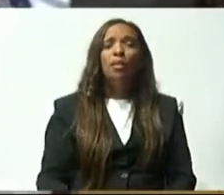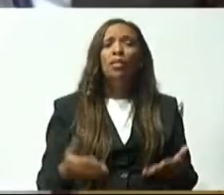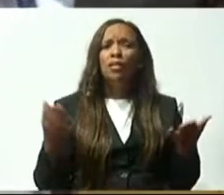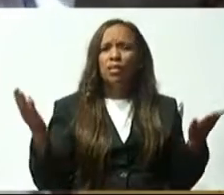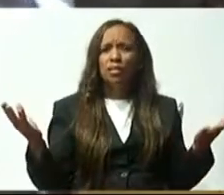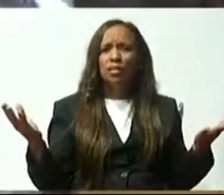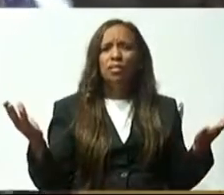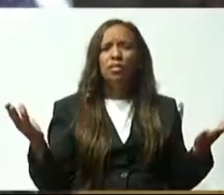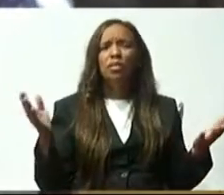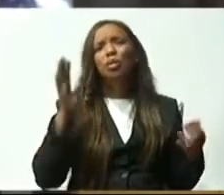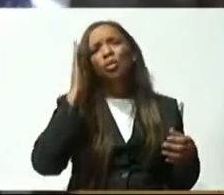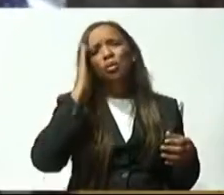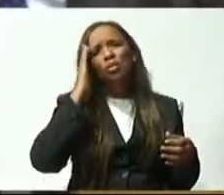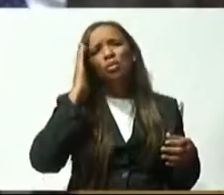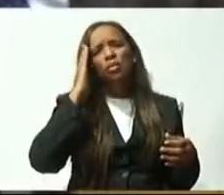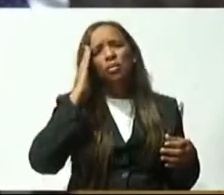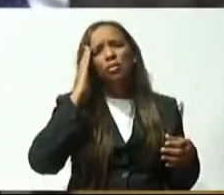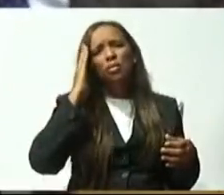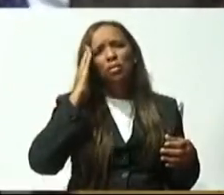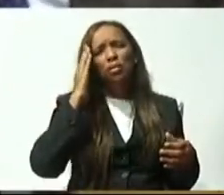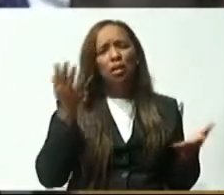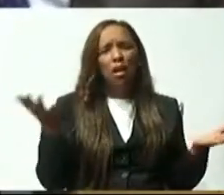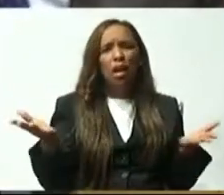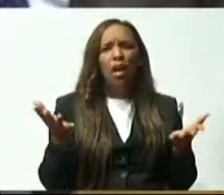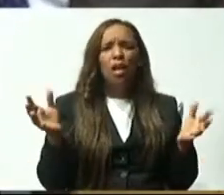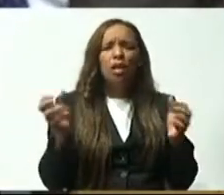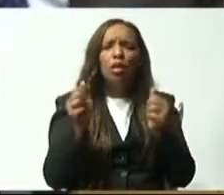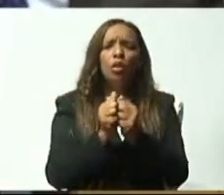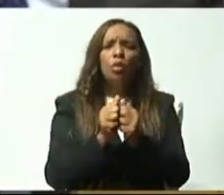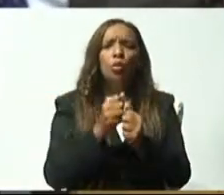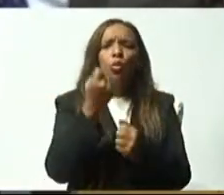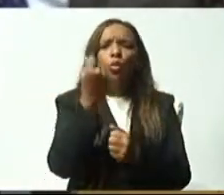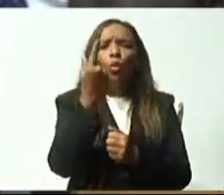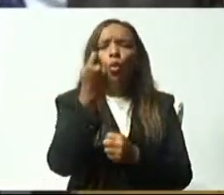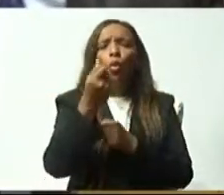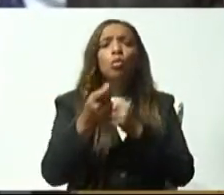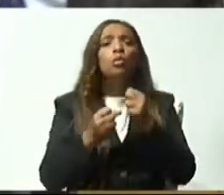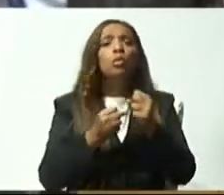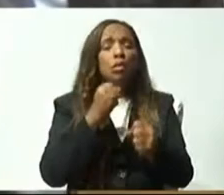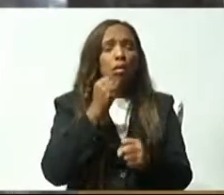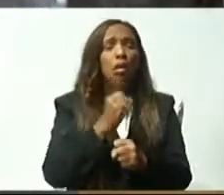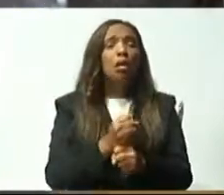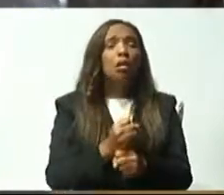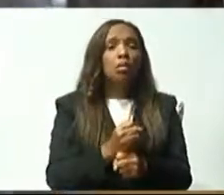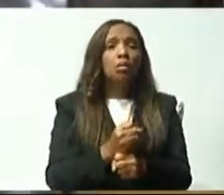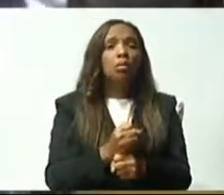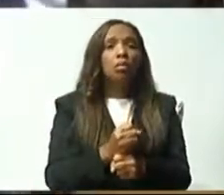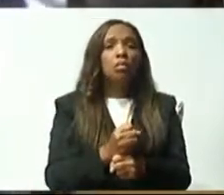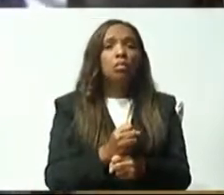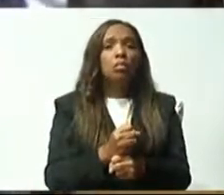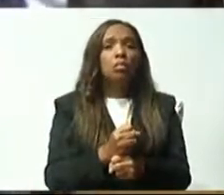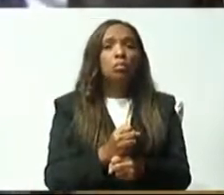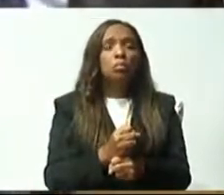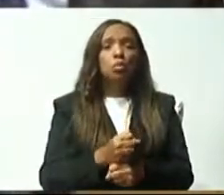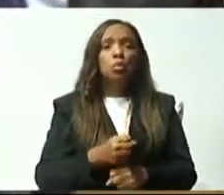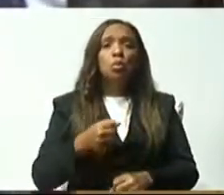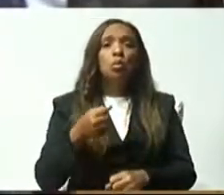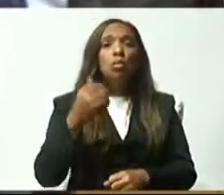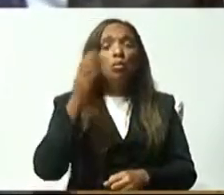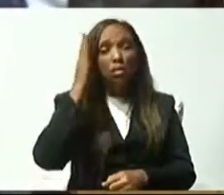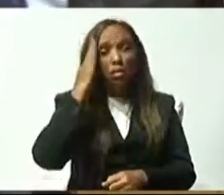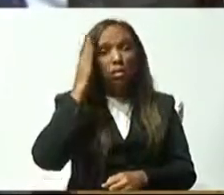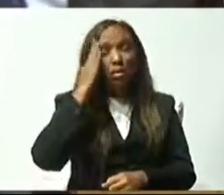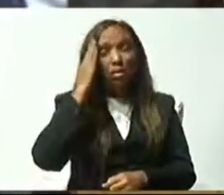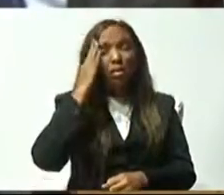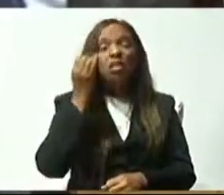hemos sido objeto de muchos ataques y que en ocasiones hemos dado la vuelta y no hemos visto a